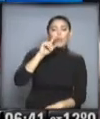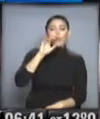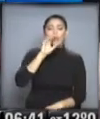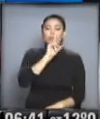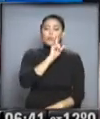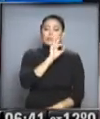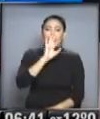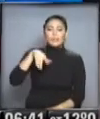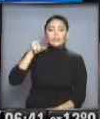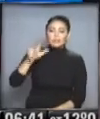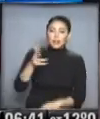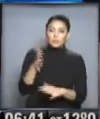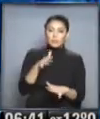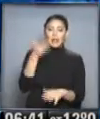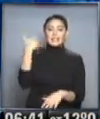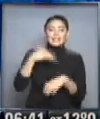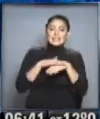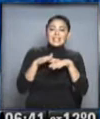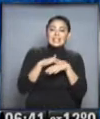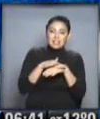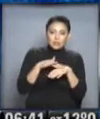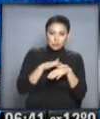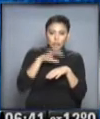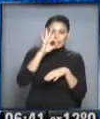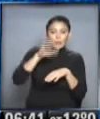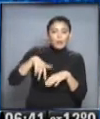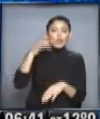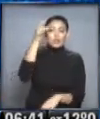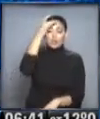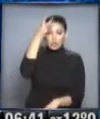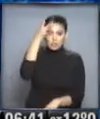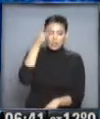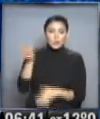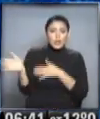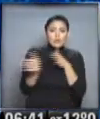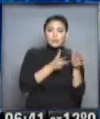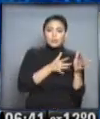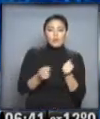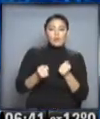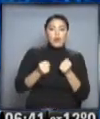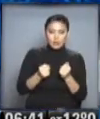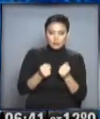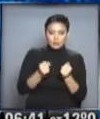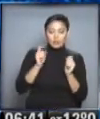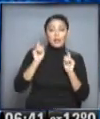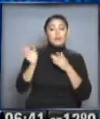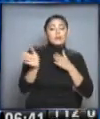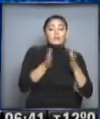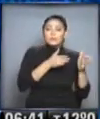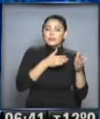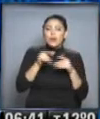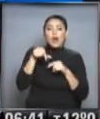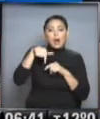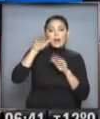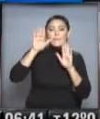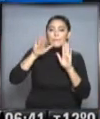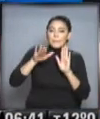la sensación térmica ayer prácticamente se mantuvo en 12 grados bajo cero, porque el viento sopló muy fuerte del sudoeste. El viento ha comenzado a disminuir